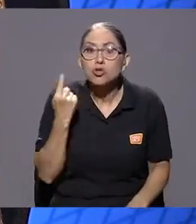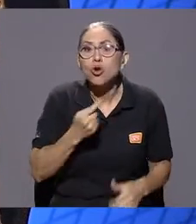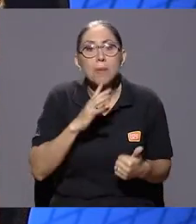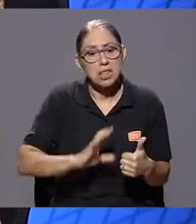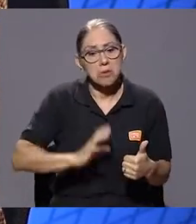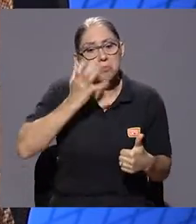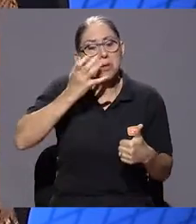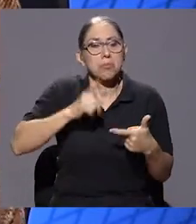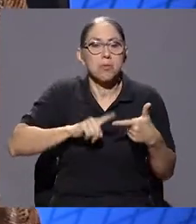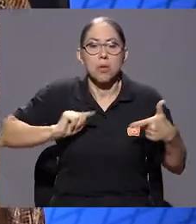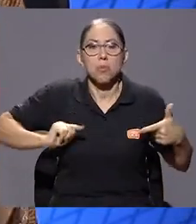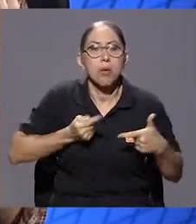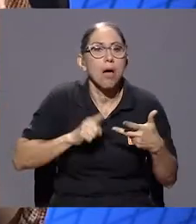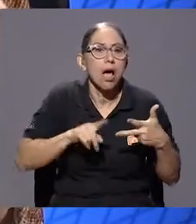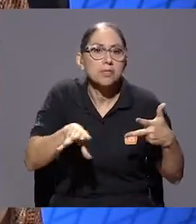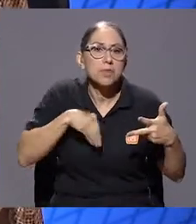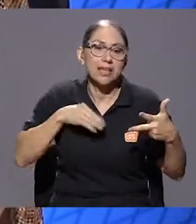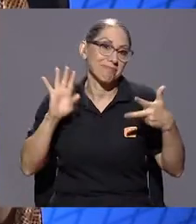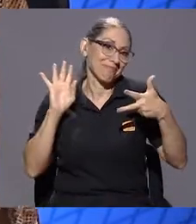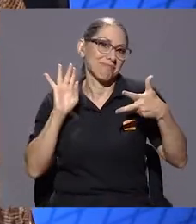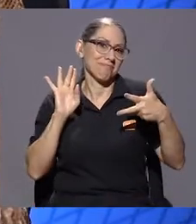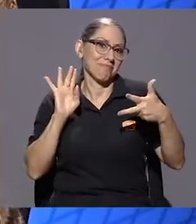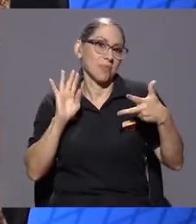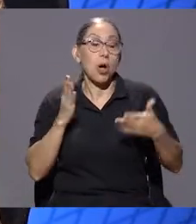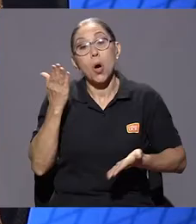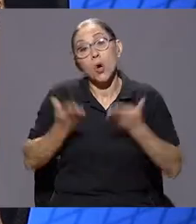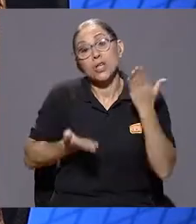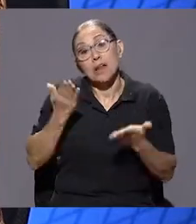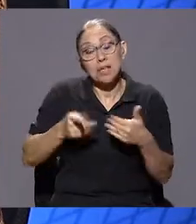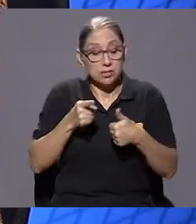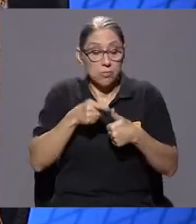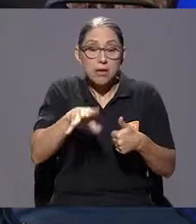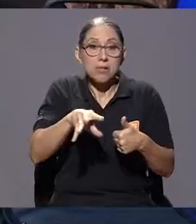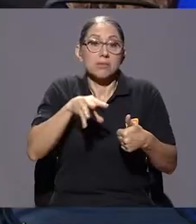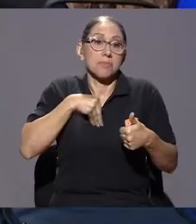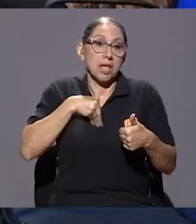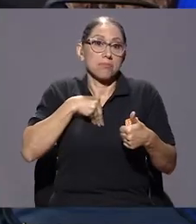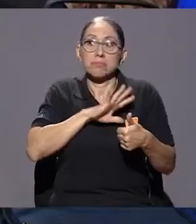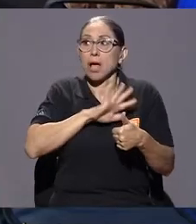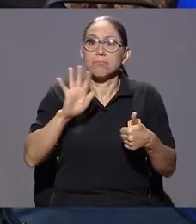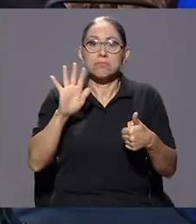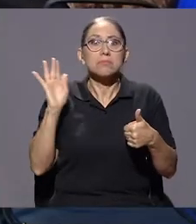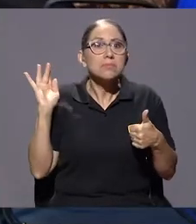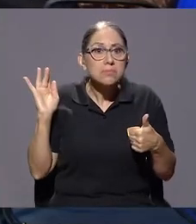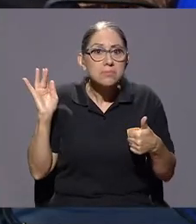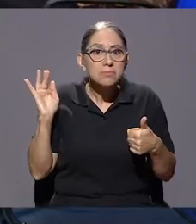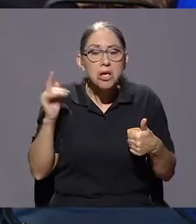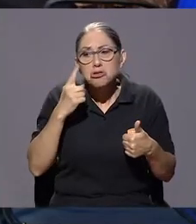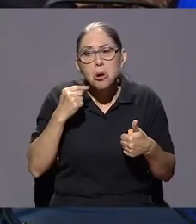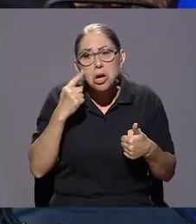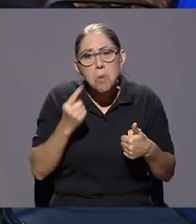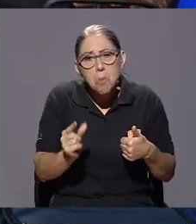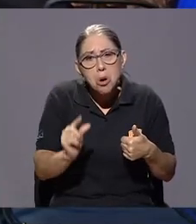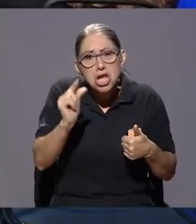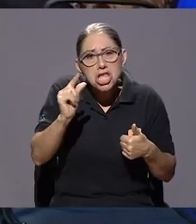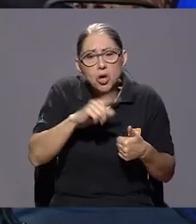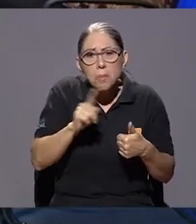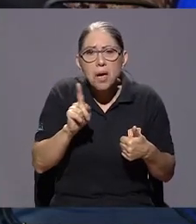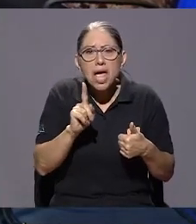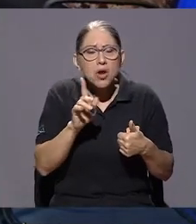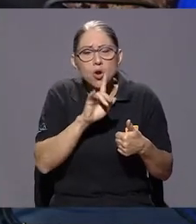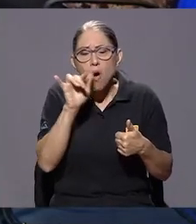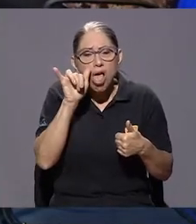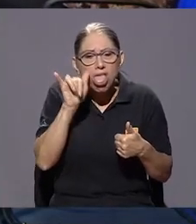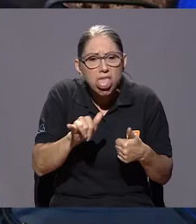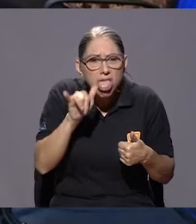acepté. O que sea muy puntual, acepté la pérdida inmediatamente. Lloré un poquito, pero no me quedé en alguna de estas estancado, como